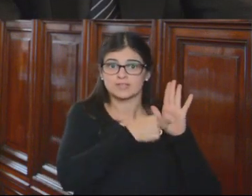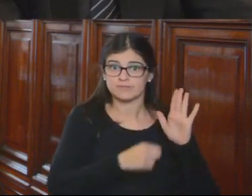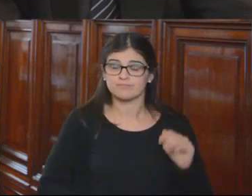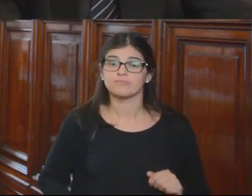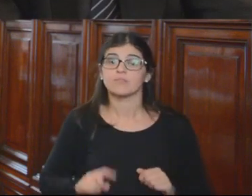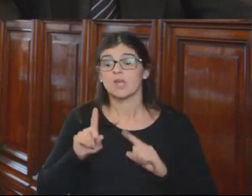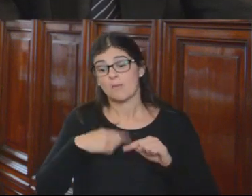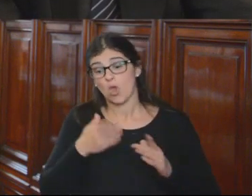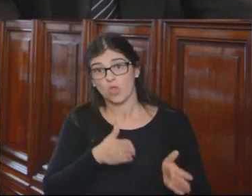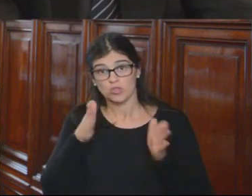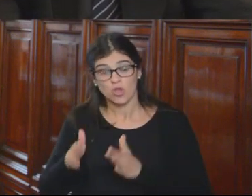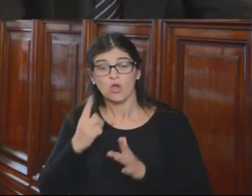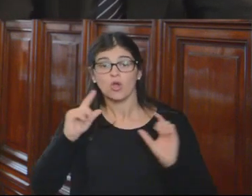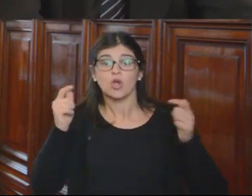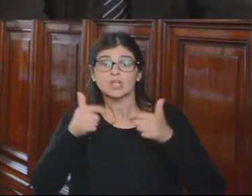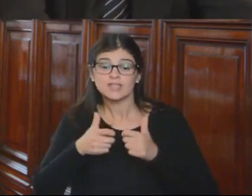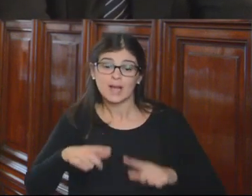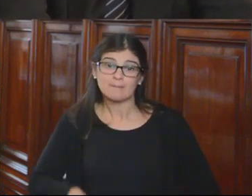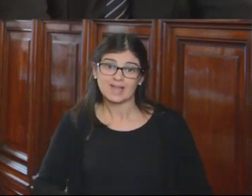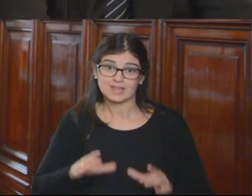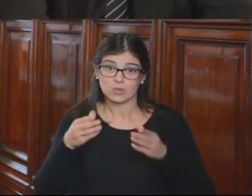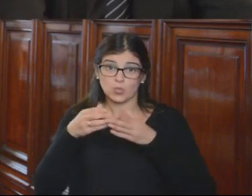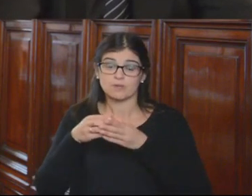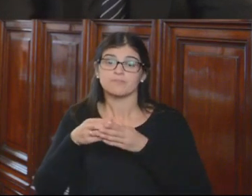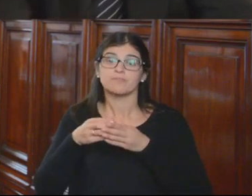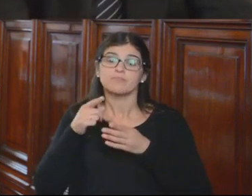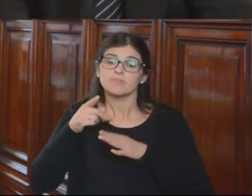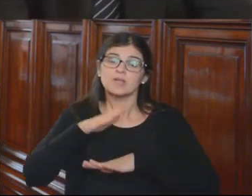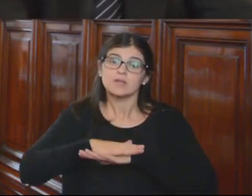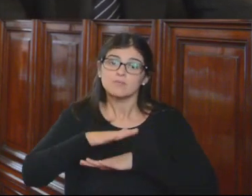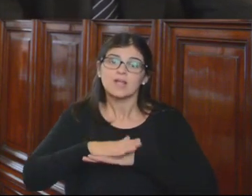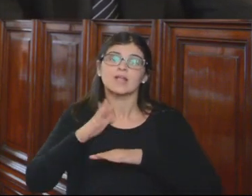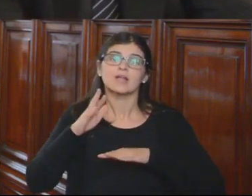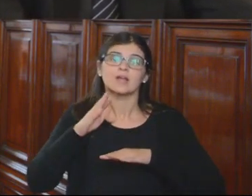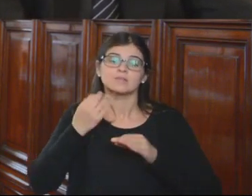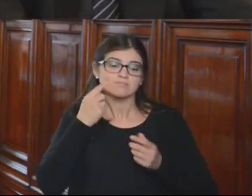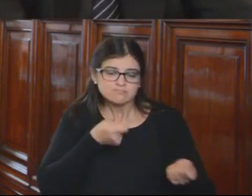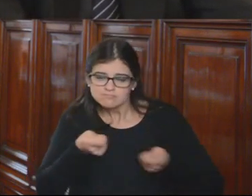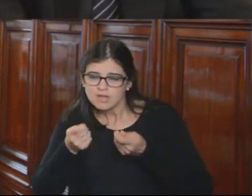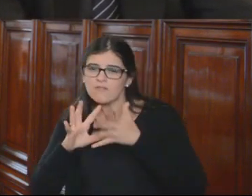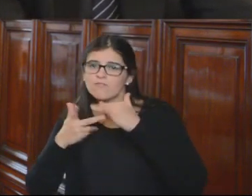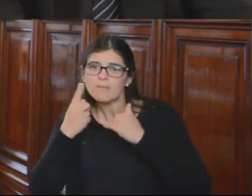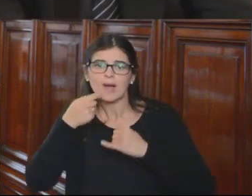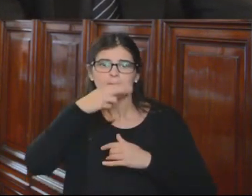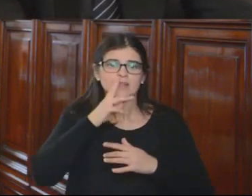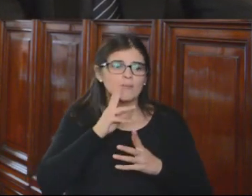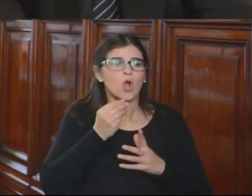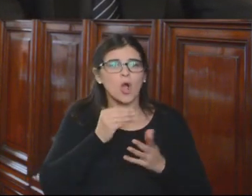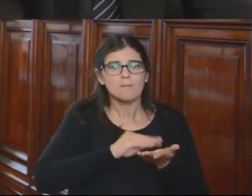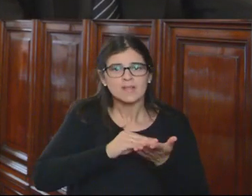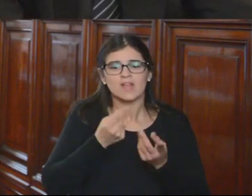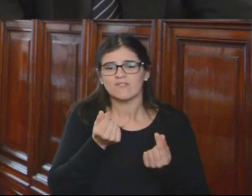Por otra parte, el Consejo de la Magistratura es la instancia responsable del manejo disciplinario, administrativo y